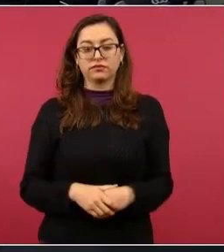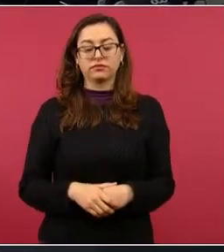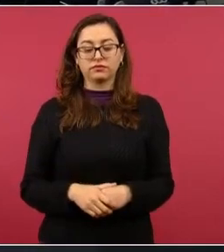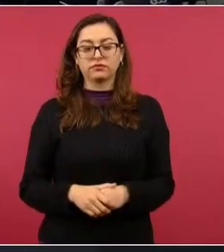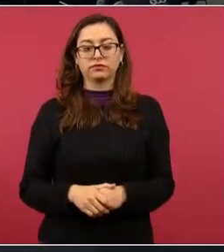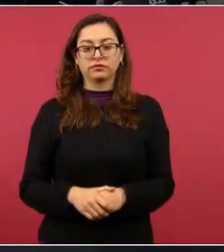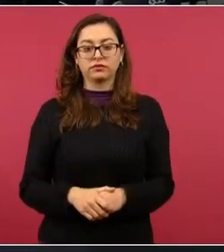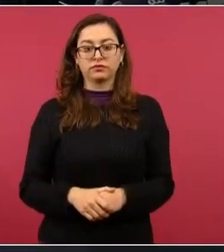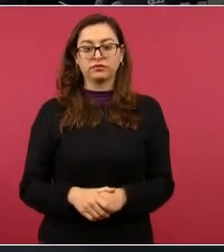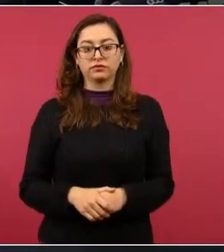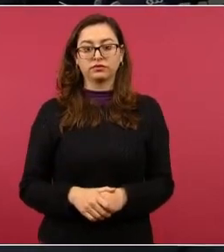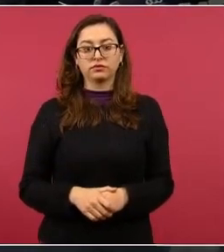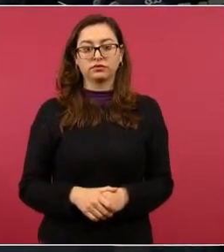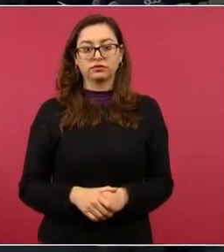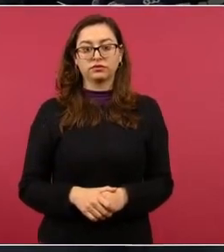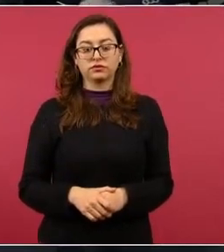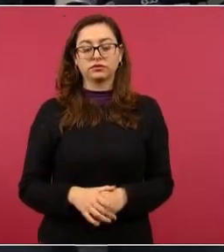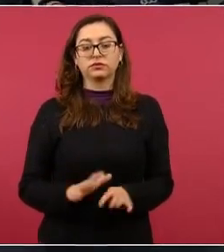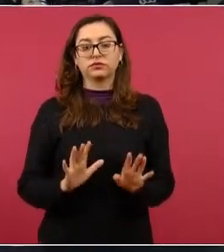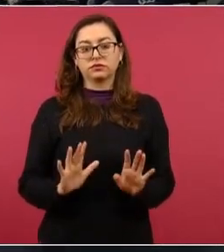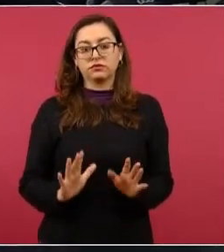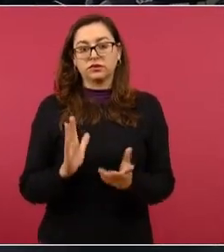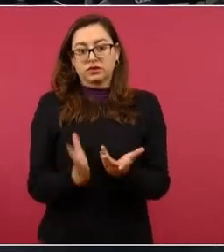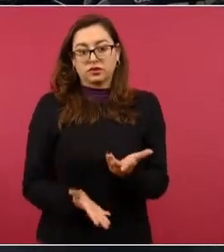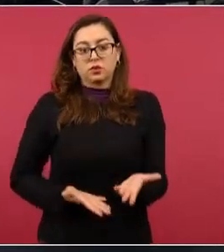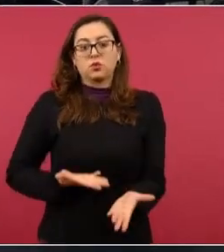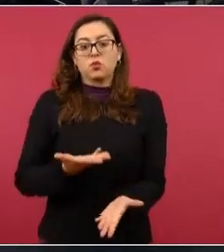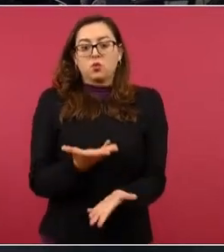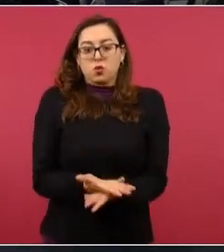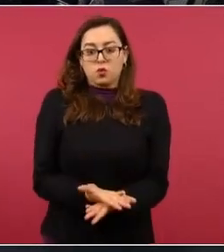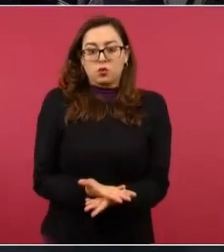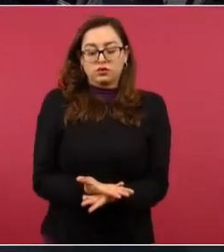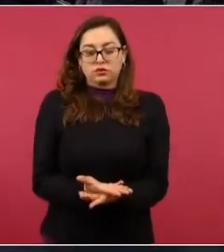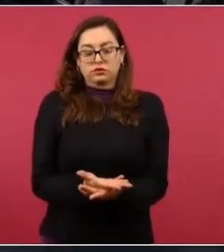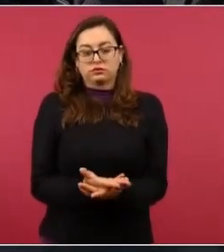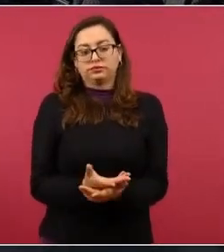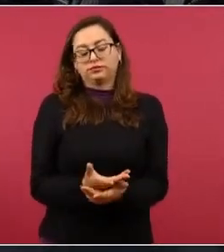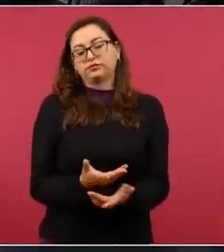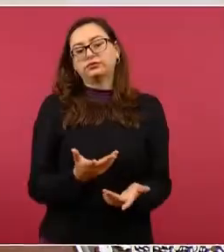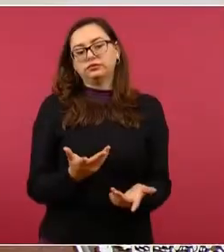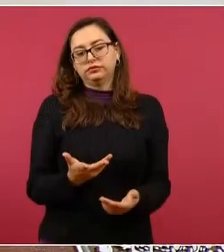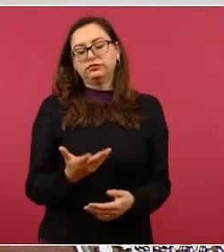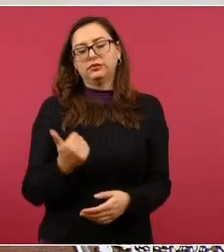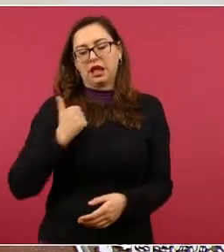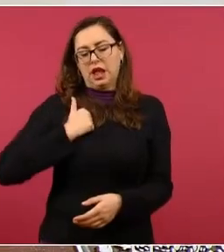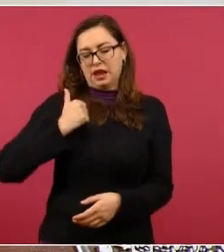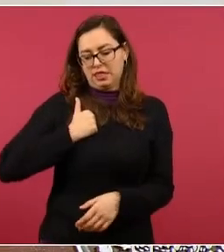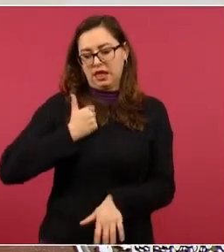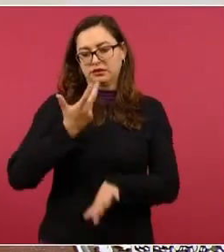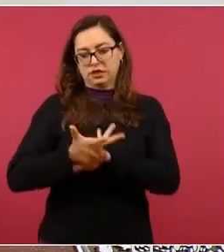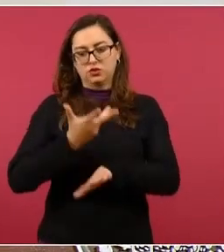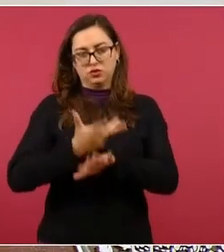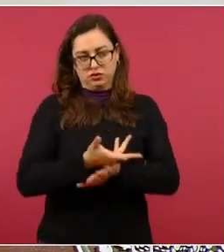planteando que haya primero una reunión bilateral,